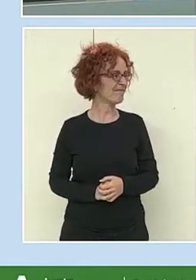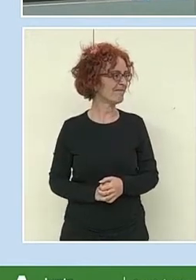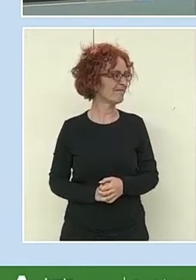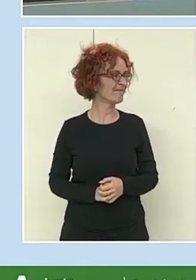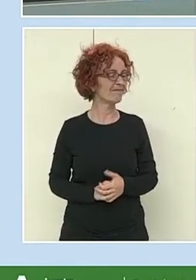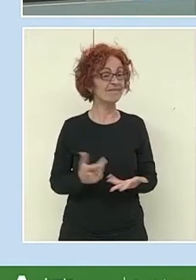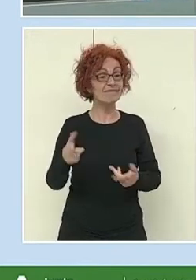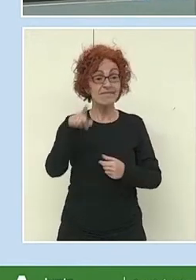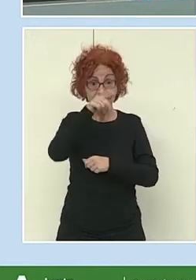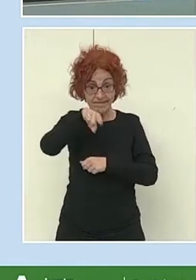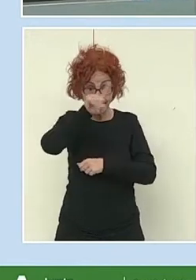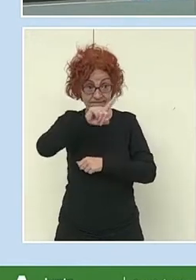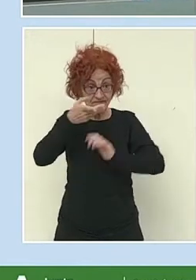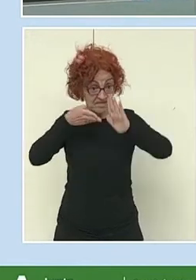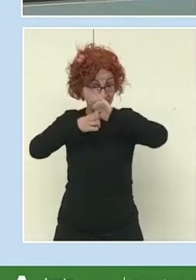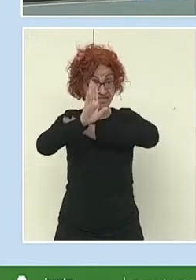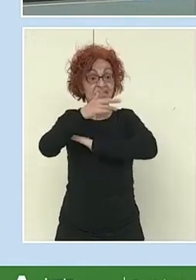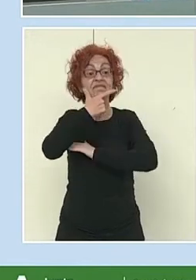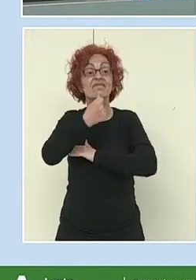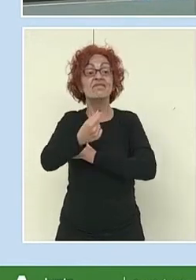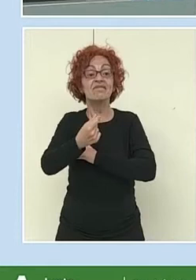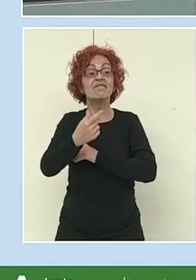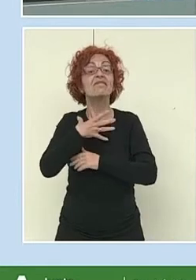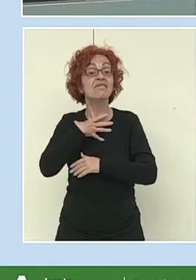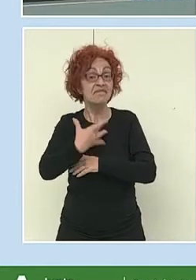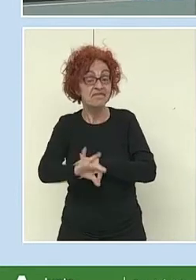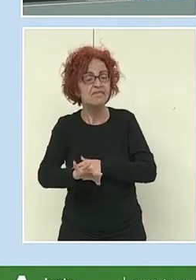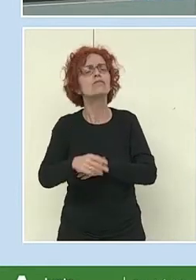¿Le da acceso? ¿Sí?